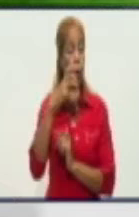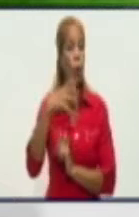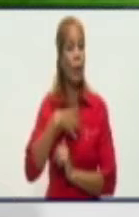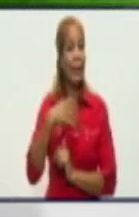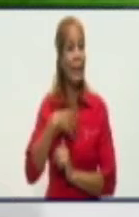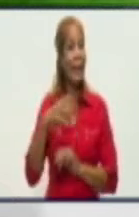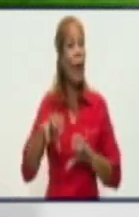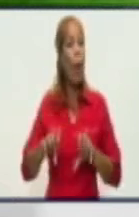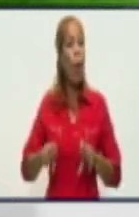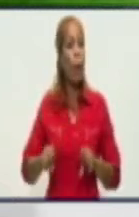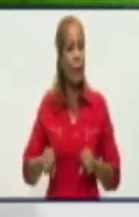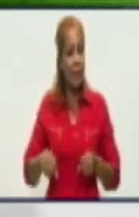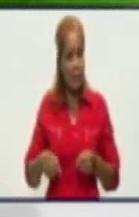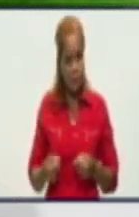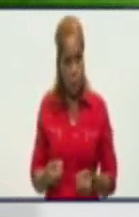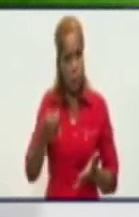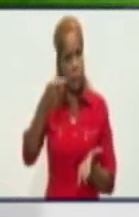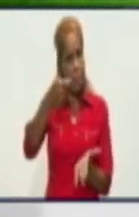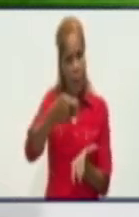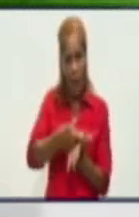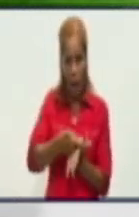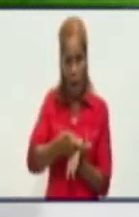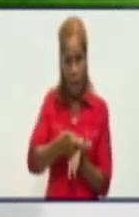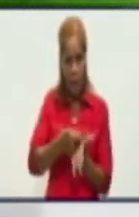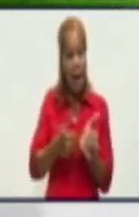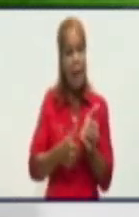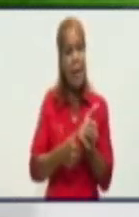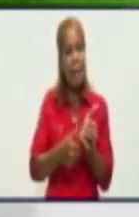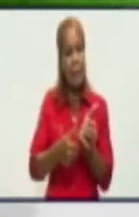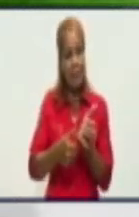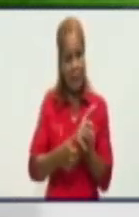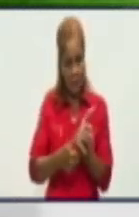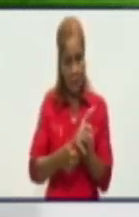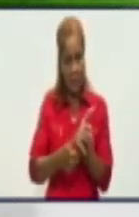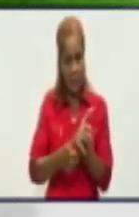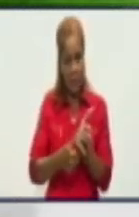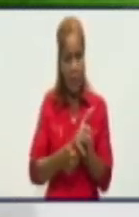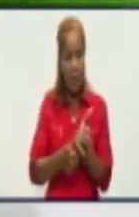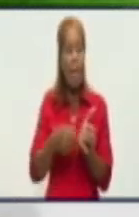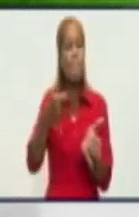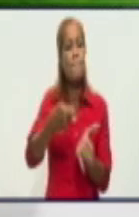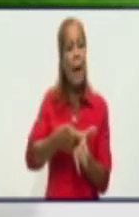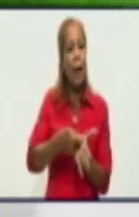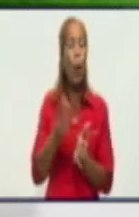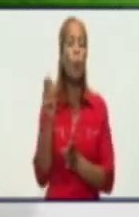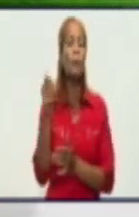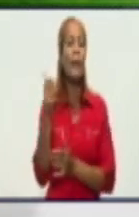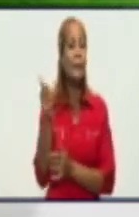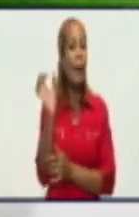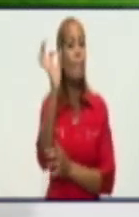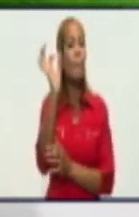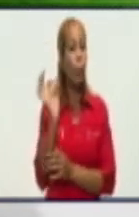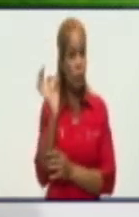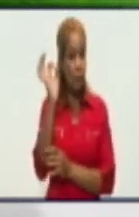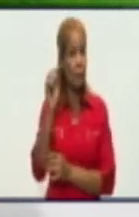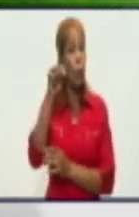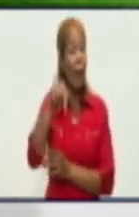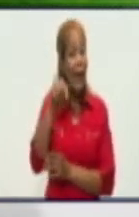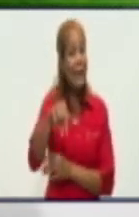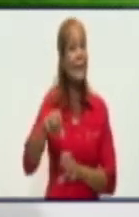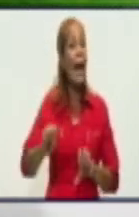presupuesto del Estado, digamos, el pago de la patente, el pago de 10% en el caso de se requiera, en el caso de que una actividad de régimen general, estas obligaciones